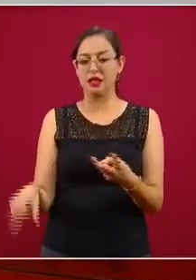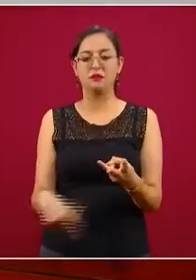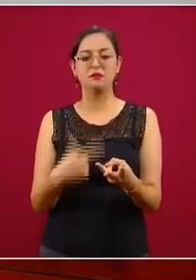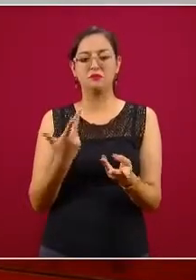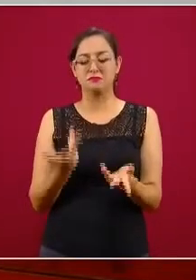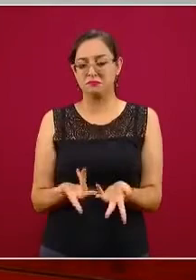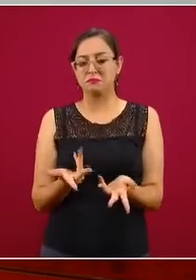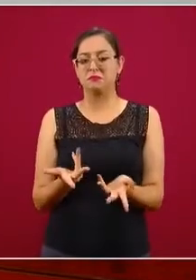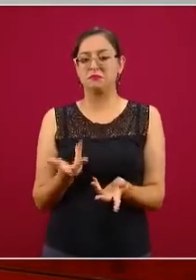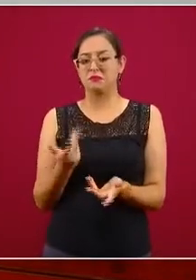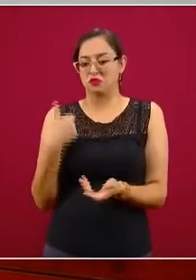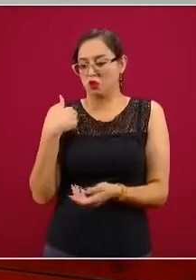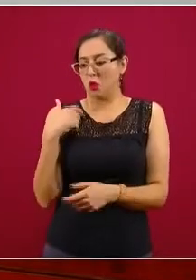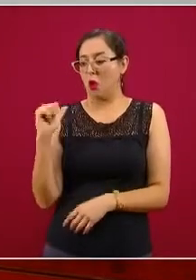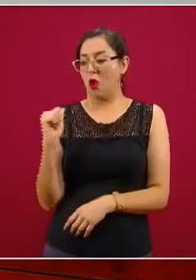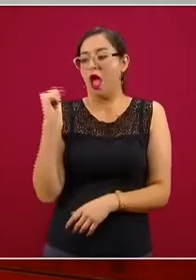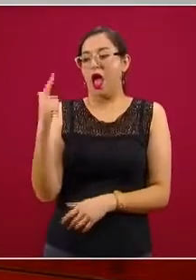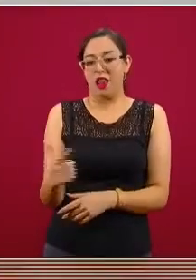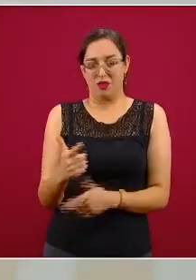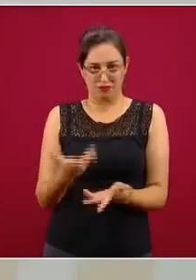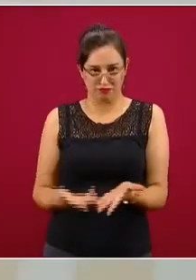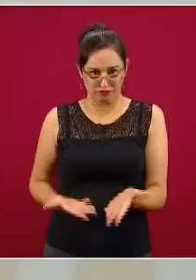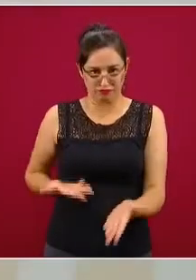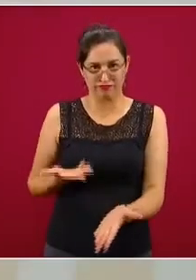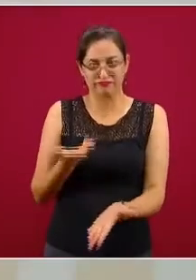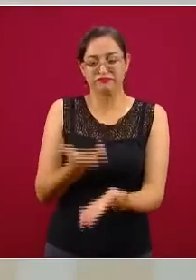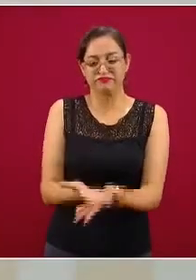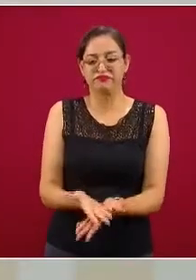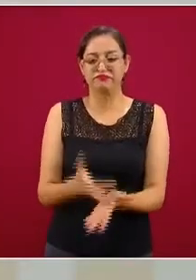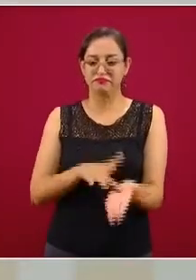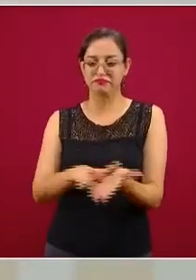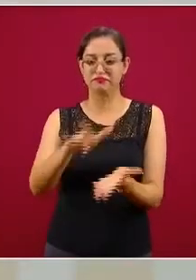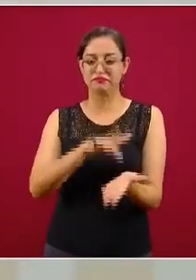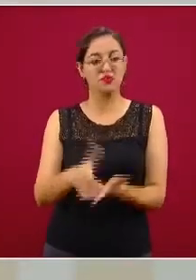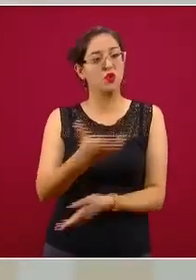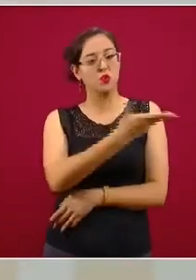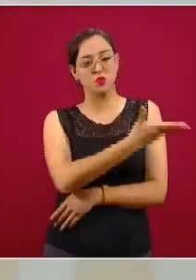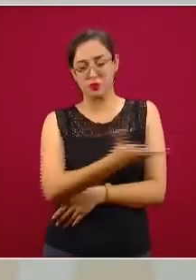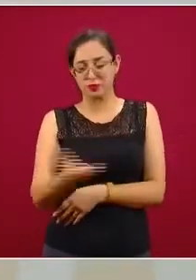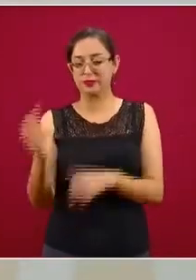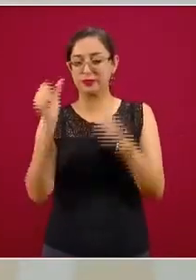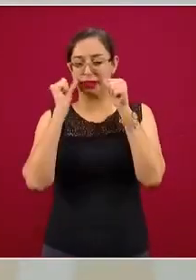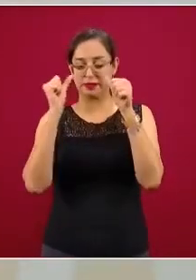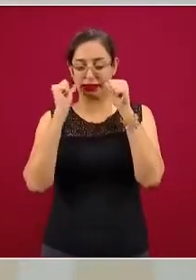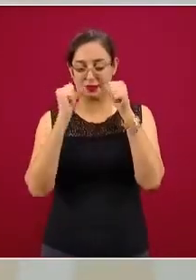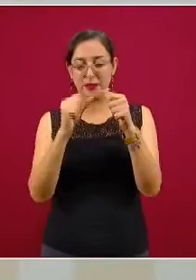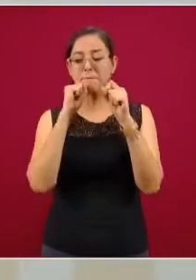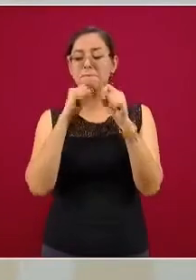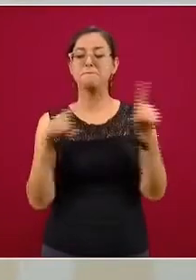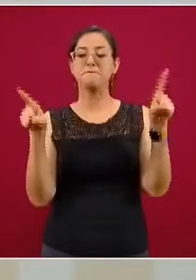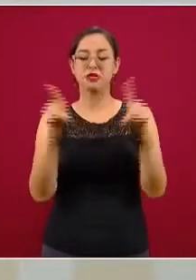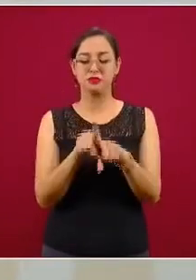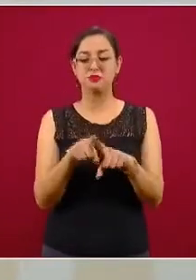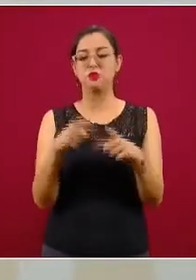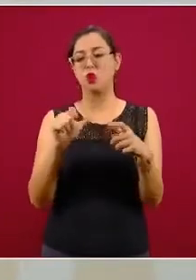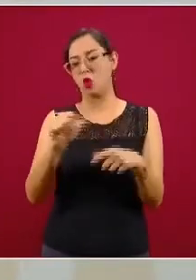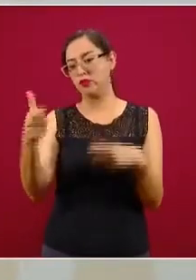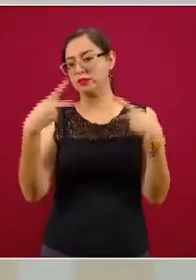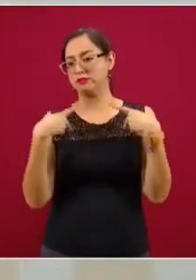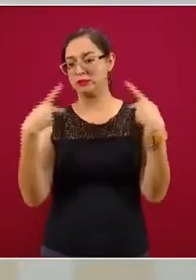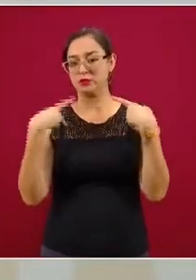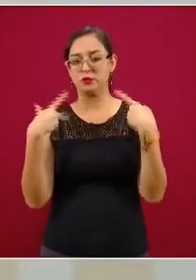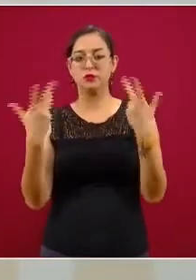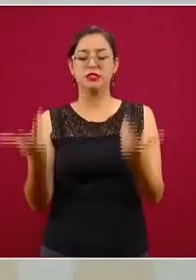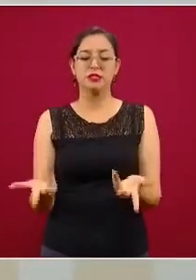colaborar con un granito de arena. Gracias a ustedes por estar aquí y gracias a las personas que nos están escuchando en